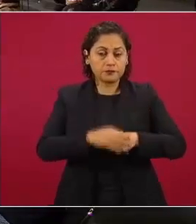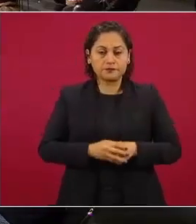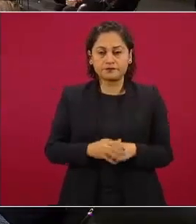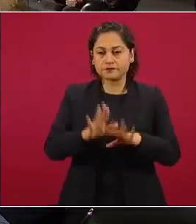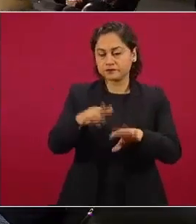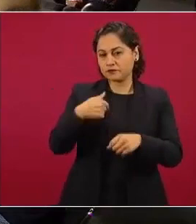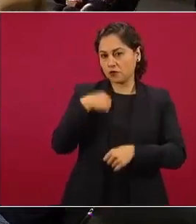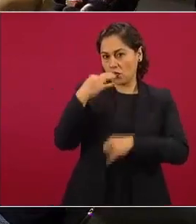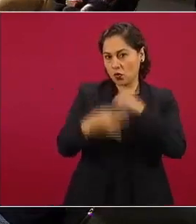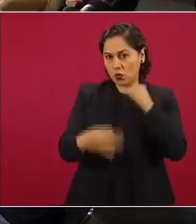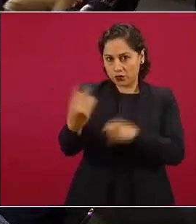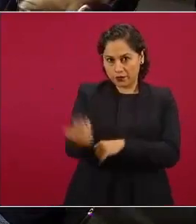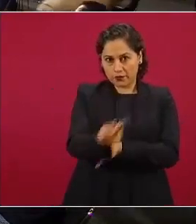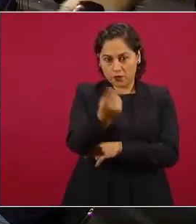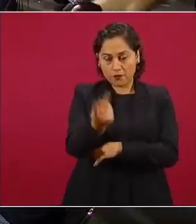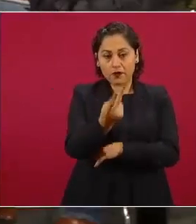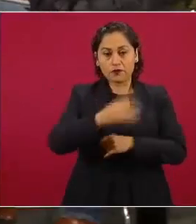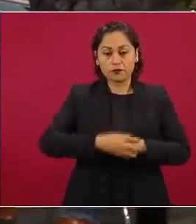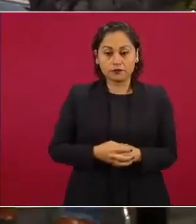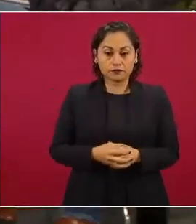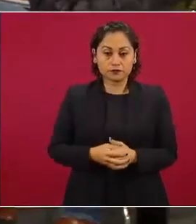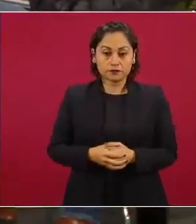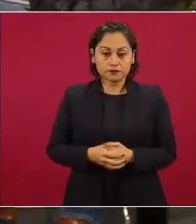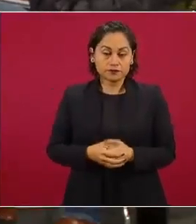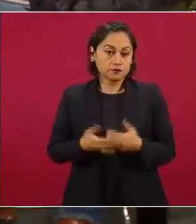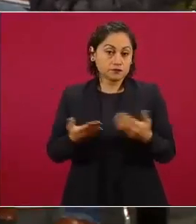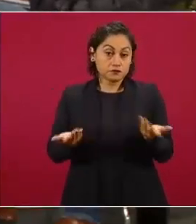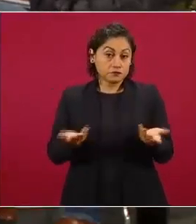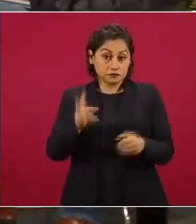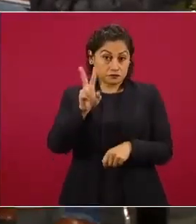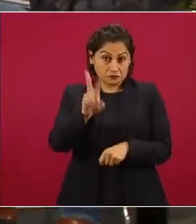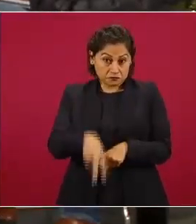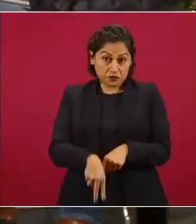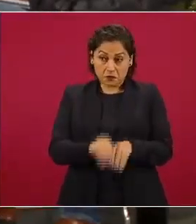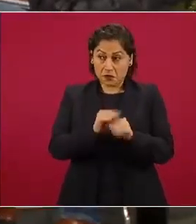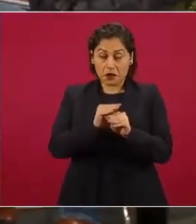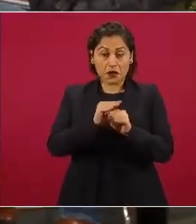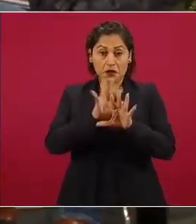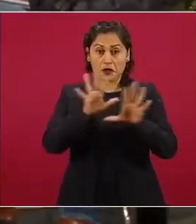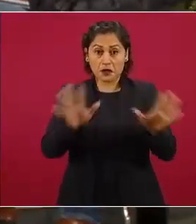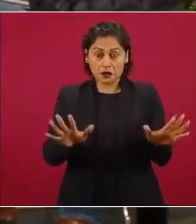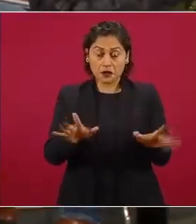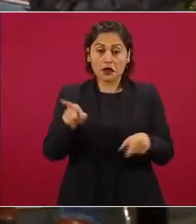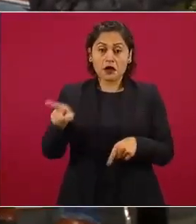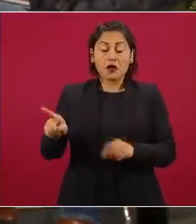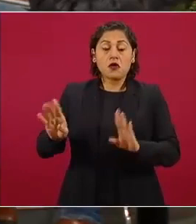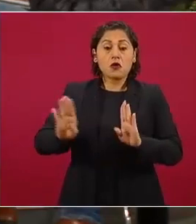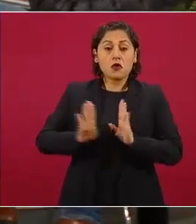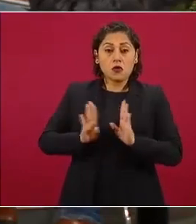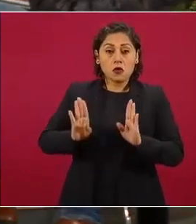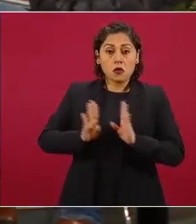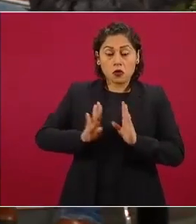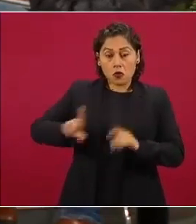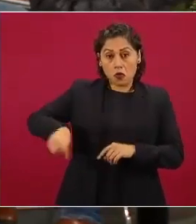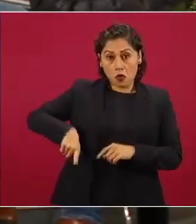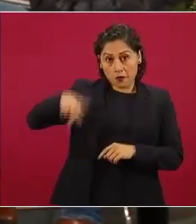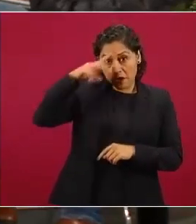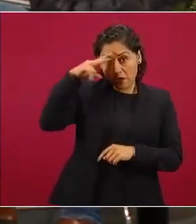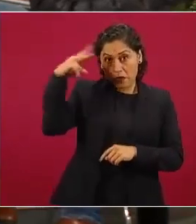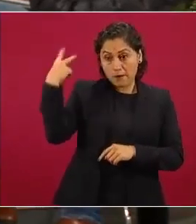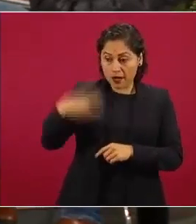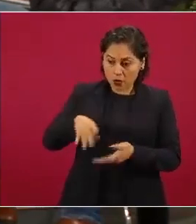es un secreto la importancia la valía que ha tenido las fuerzas armadas el ejército para este gobierno